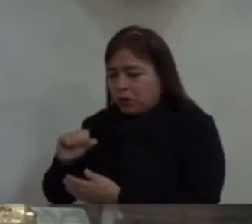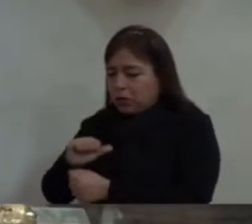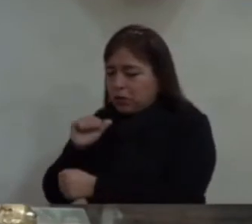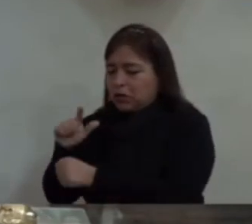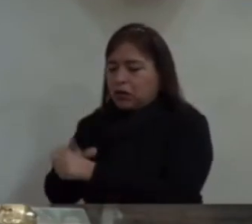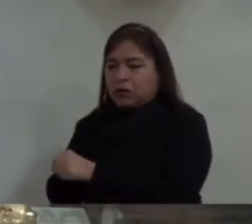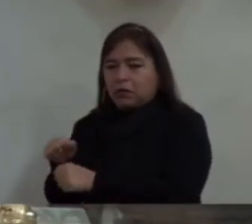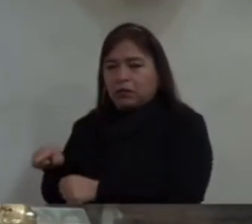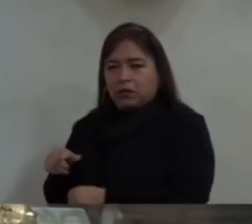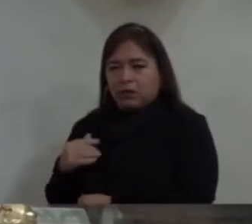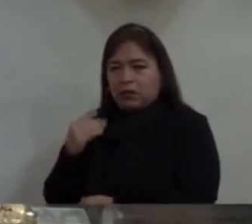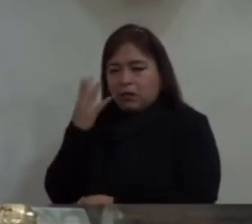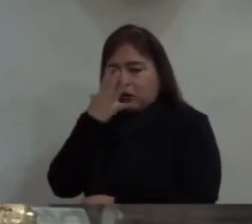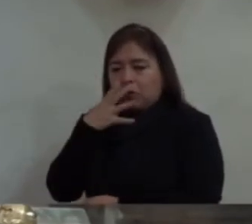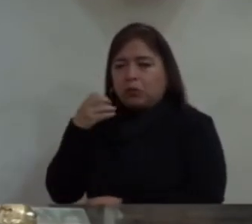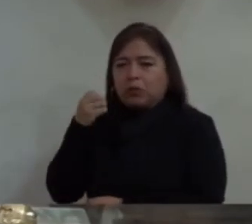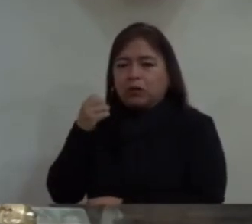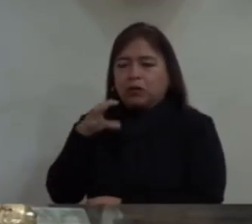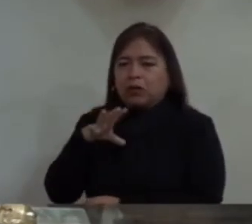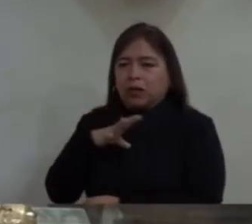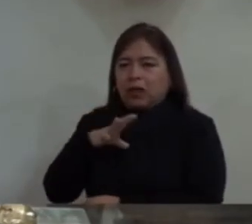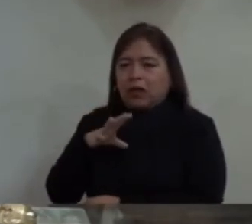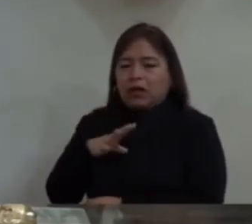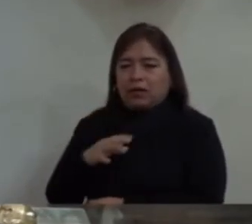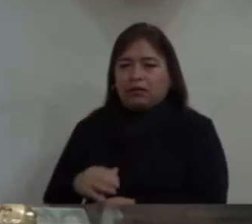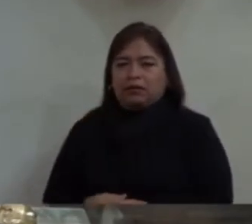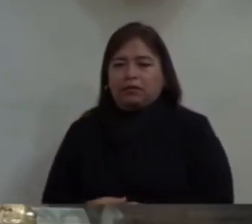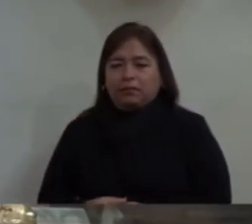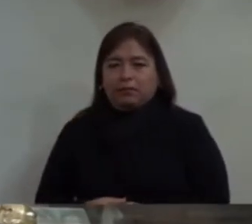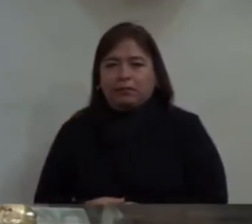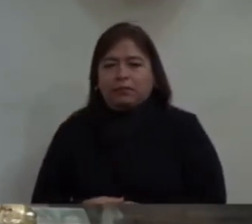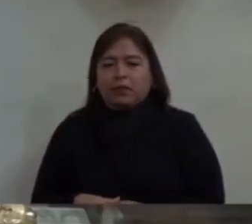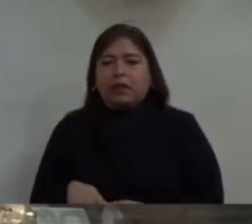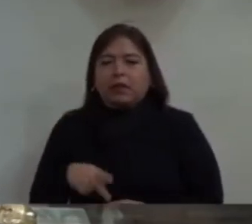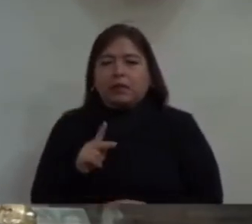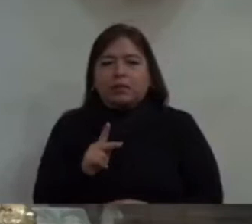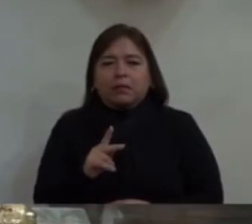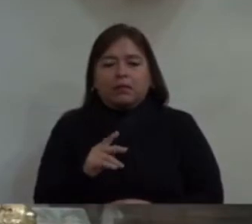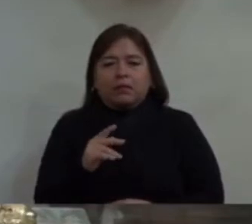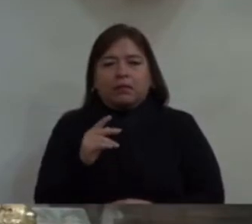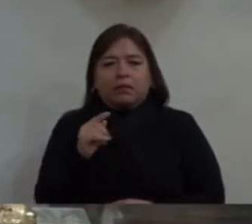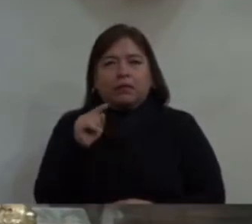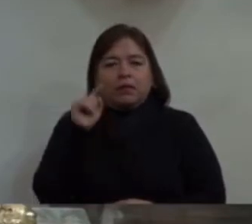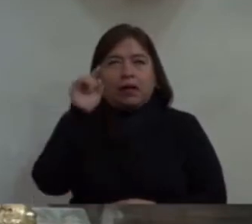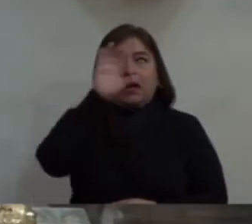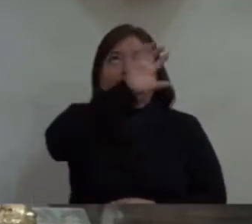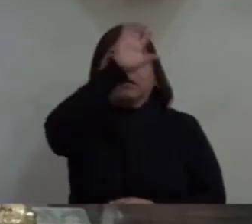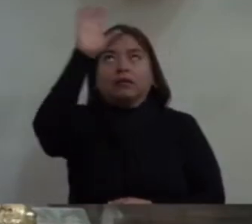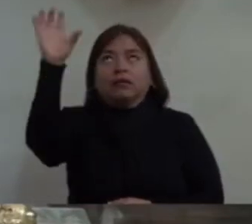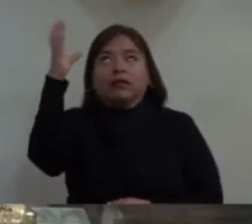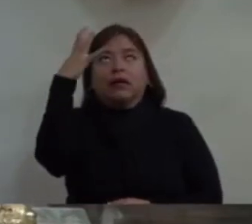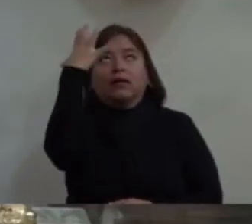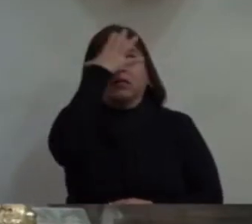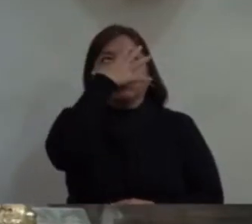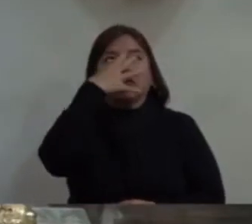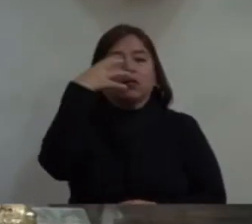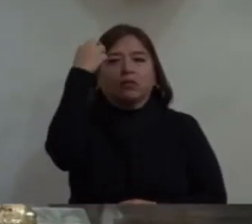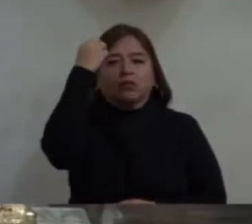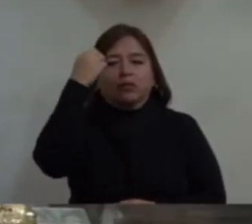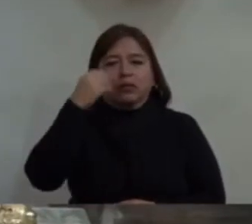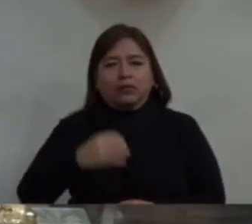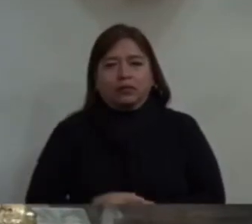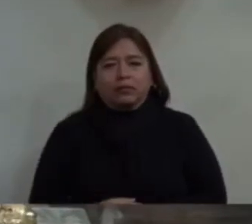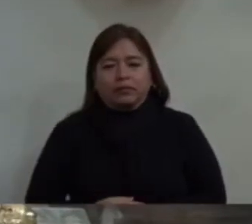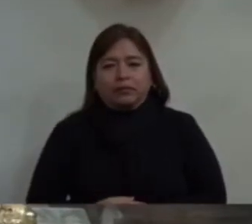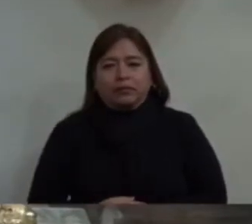Es bello todo lo que hay en el cielo y en la tierra. Dice el Papa, es nuestra casa común.